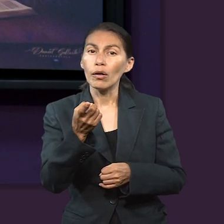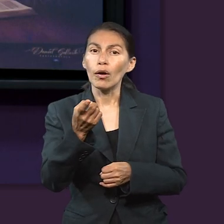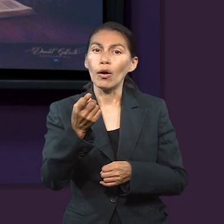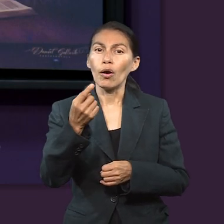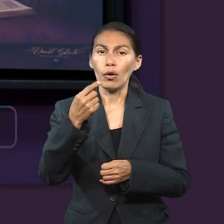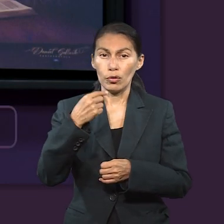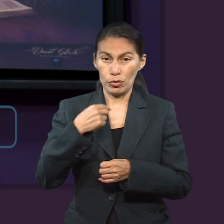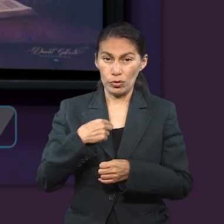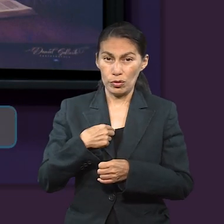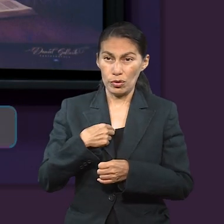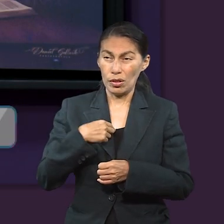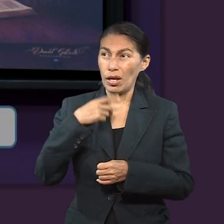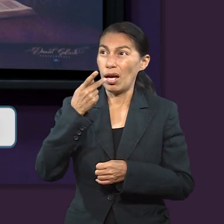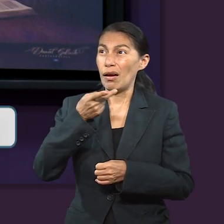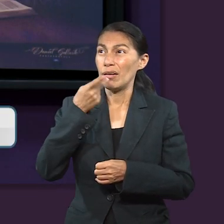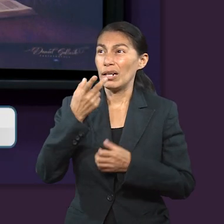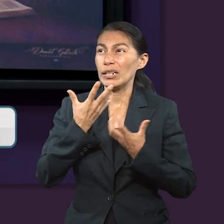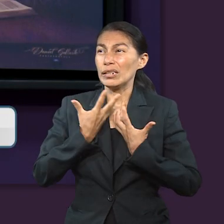respondió Job y dijo,